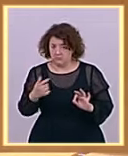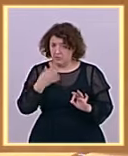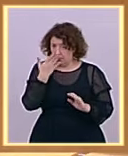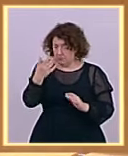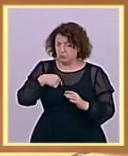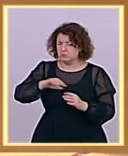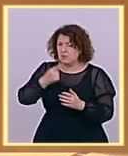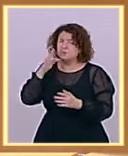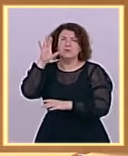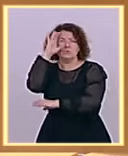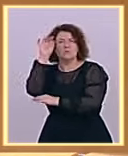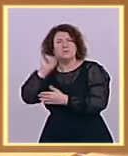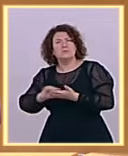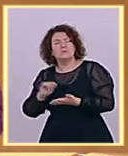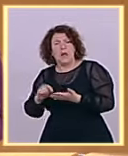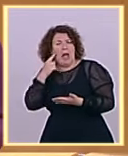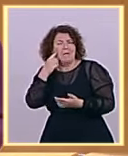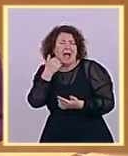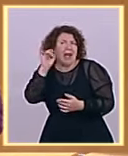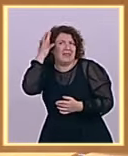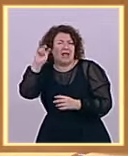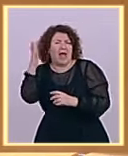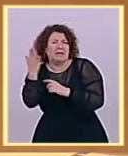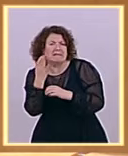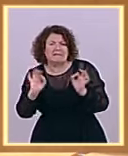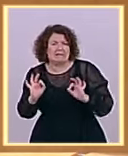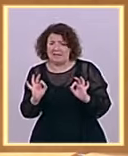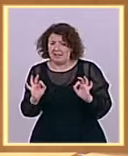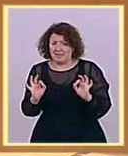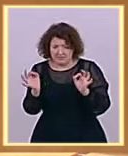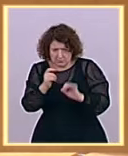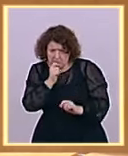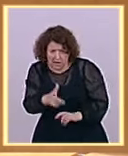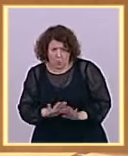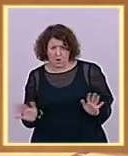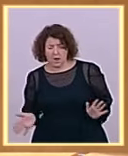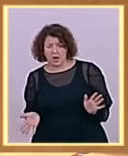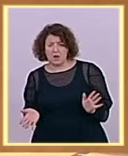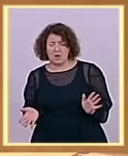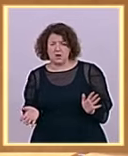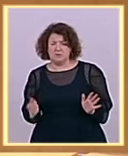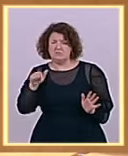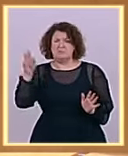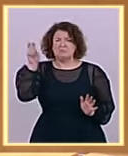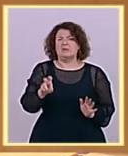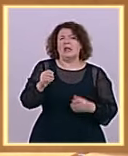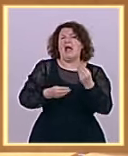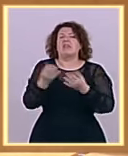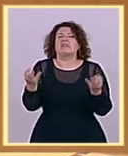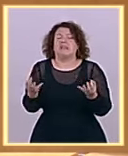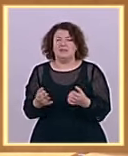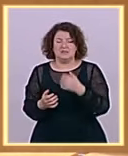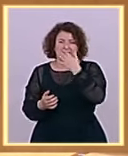cuentas? Ninguna. Porque usted hoy aquí lo que ha hecho es una evidencia de sus debilidades y de sus carencias. Verá.